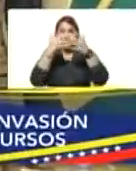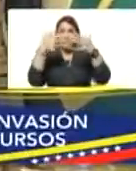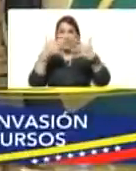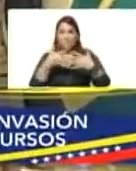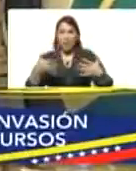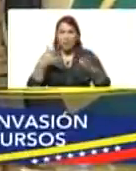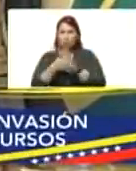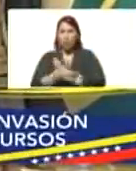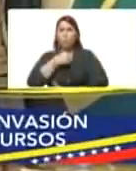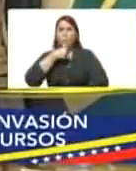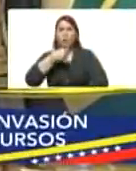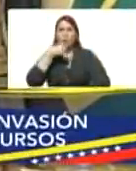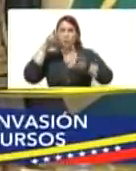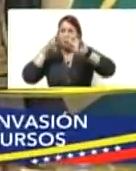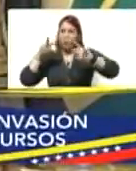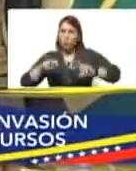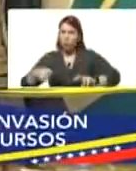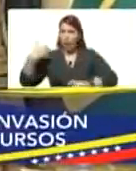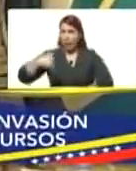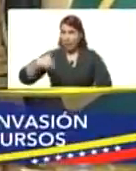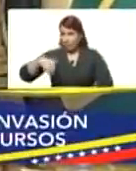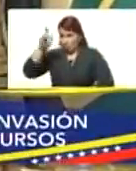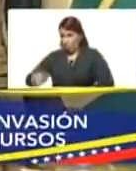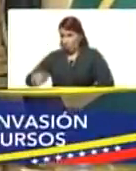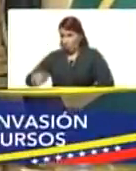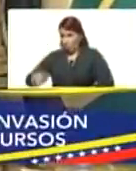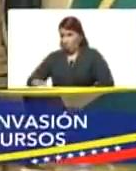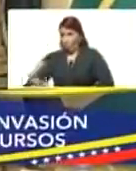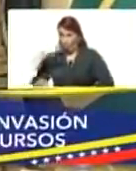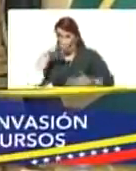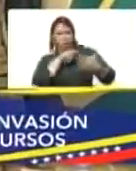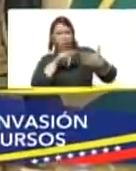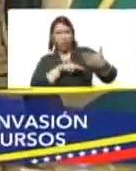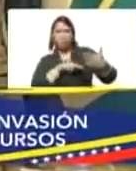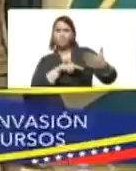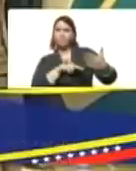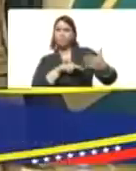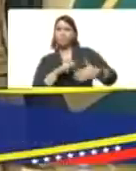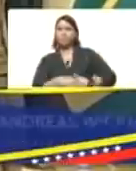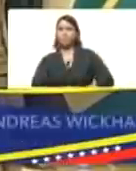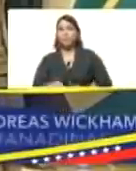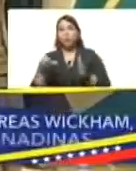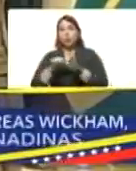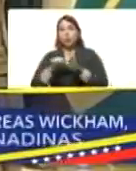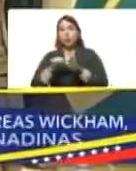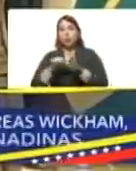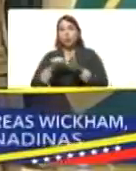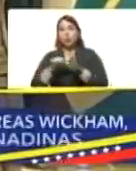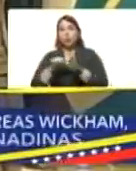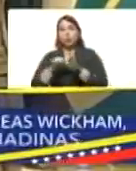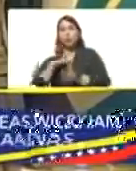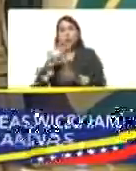periodista investigador argentino, yo lo leí, donde dice que el gobierno